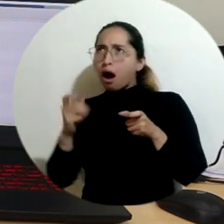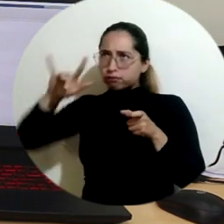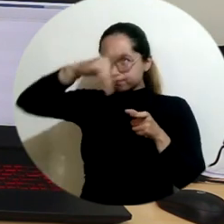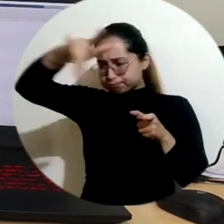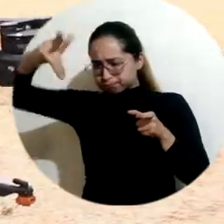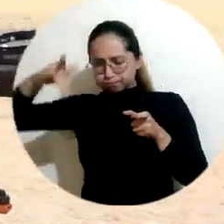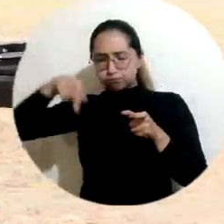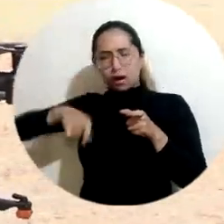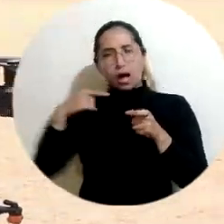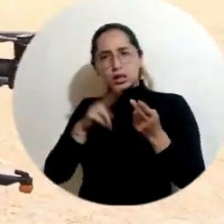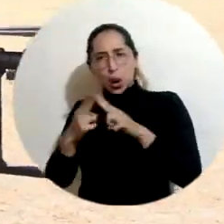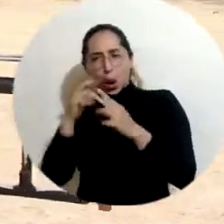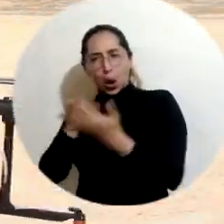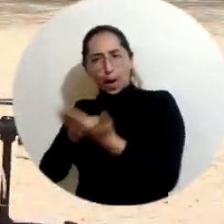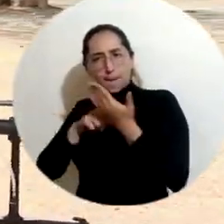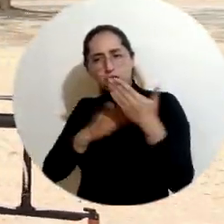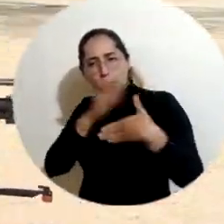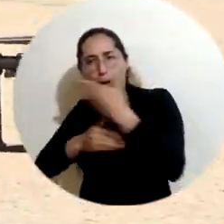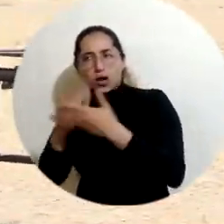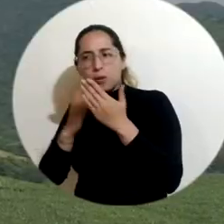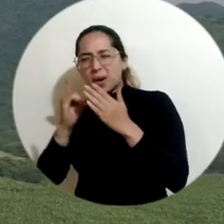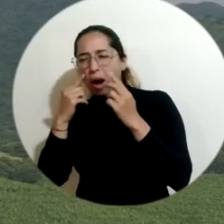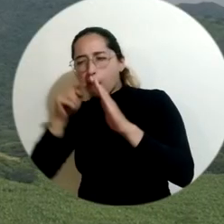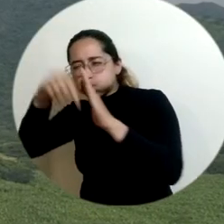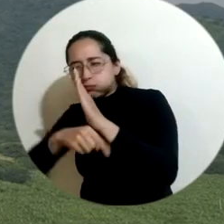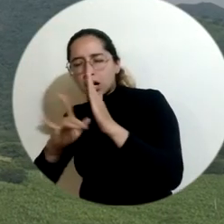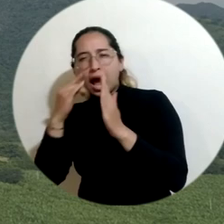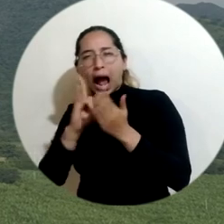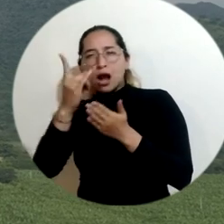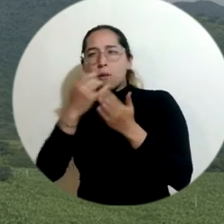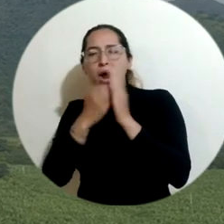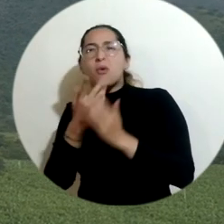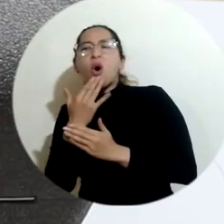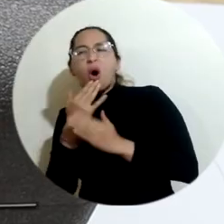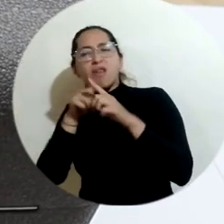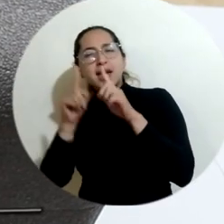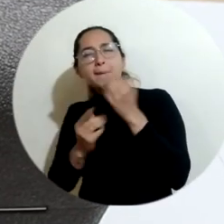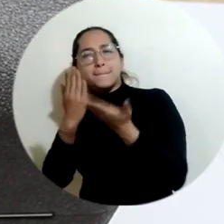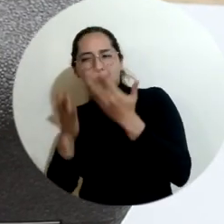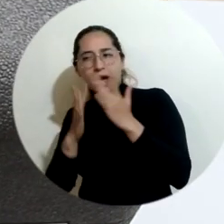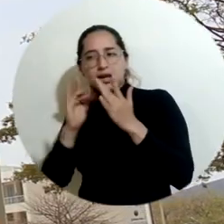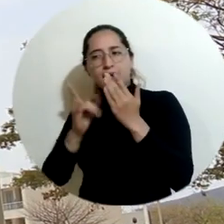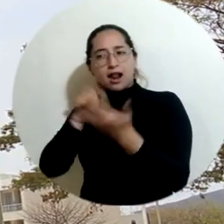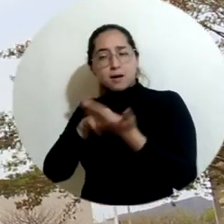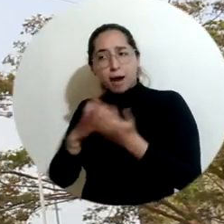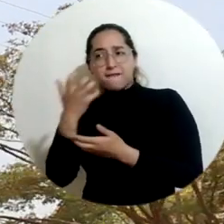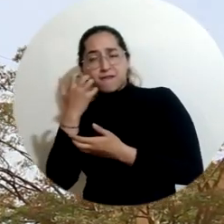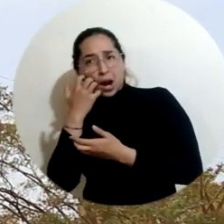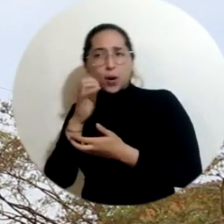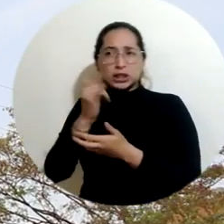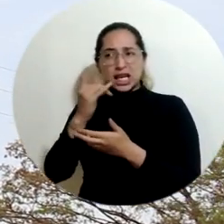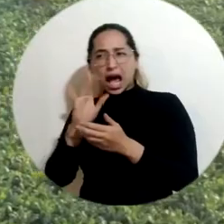algunos índices relacionados con enfermedades en cultivos. El otro drone es un dispositivo